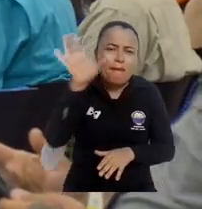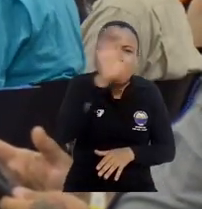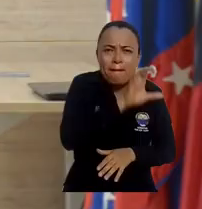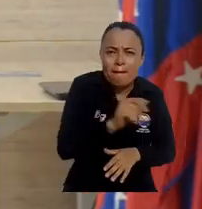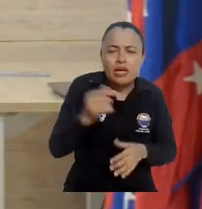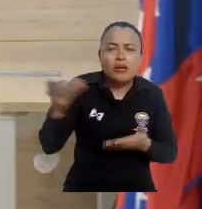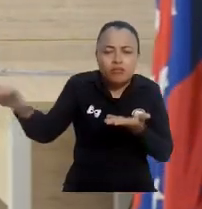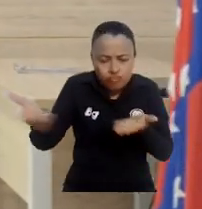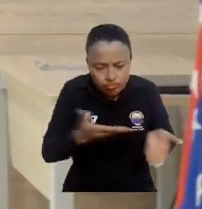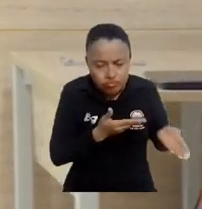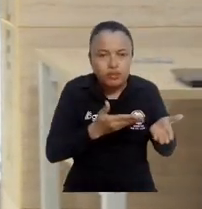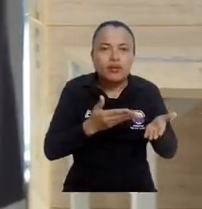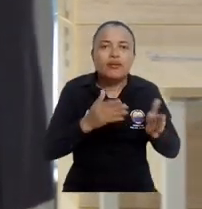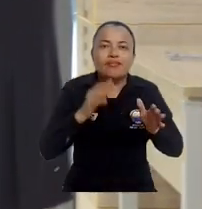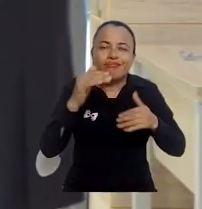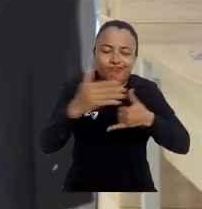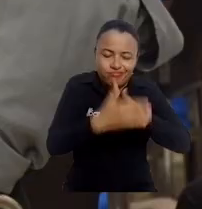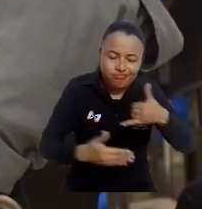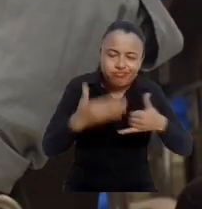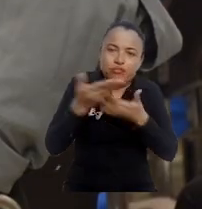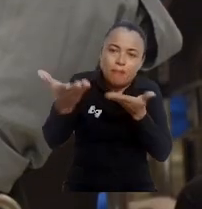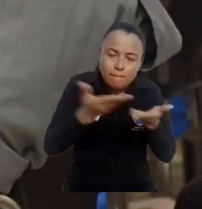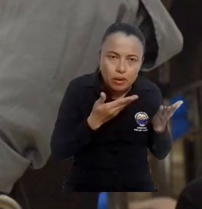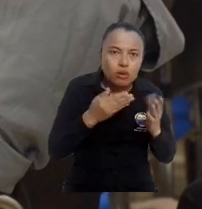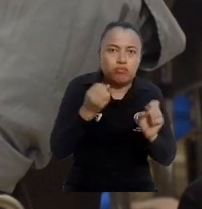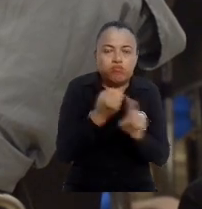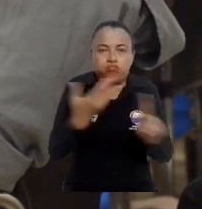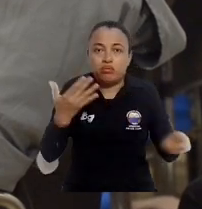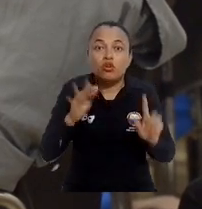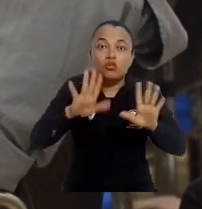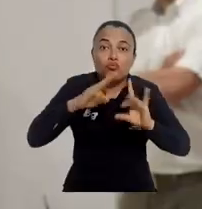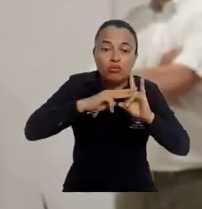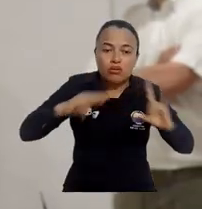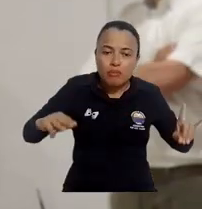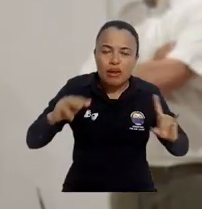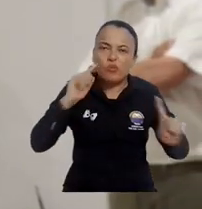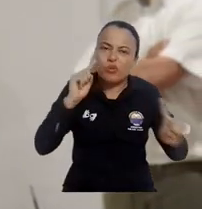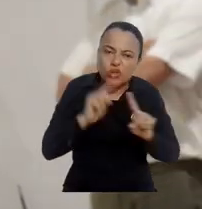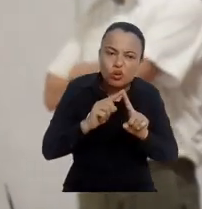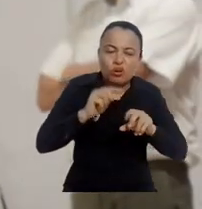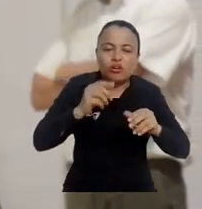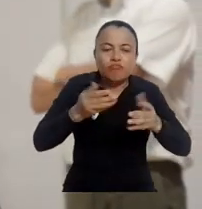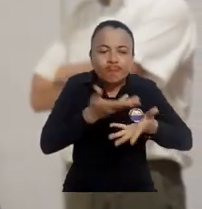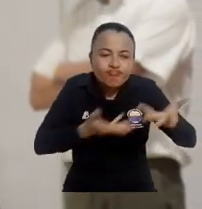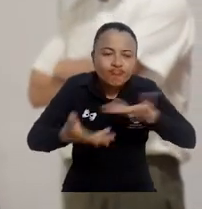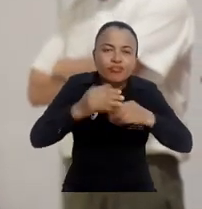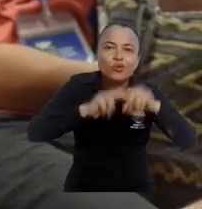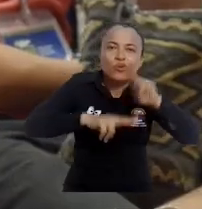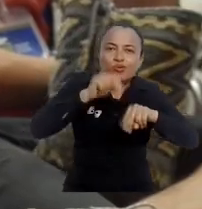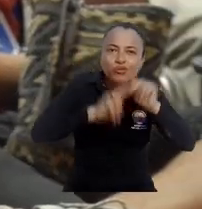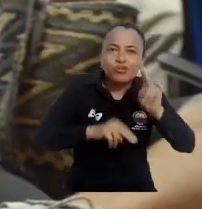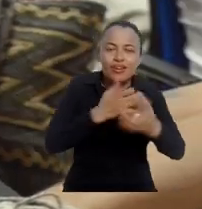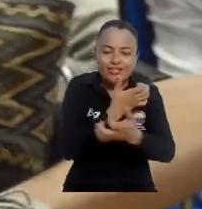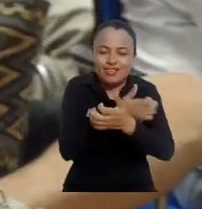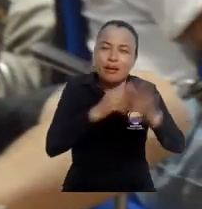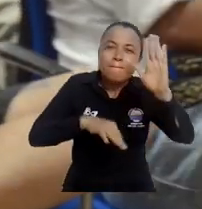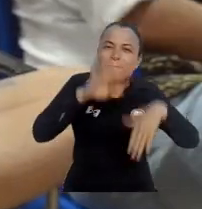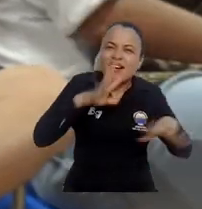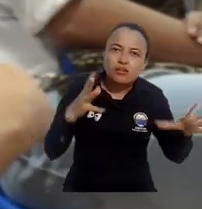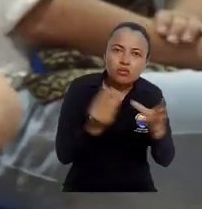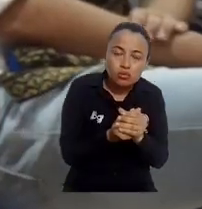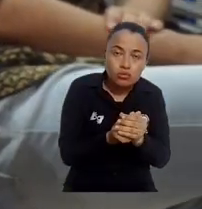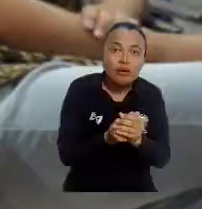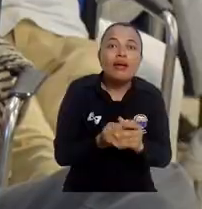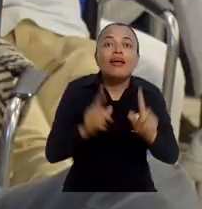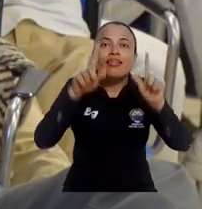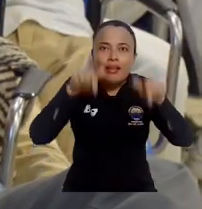todo el país en esta edición del Congreso ha marcado un hito. Desde Unimagdalena se sigue apostando a estas dinámicas de construcción de una